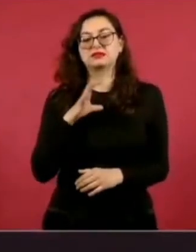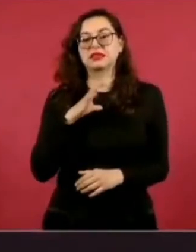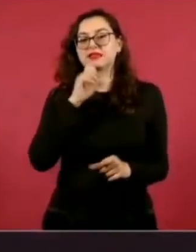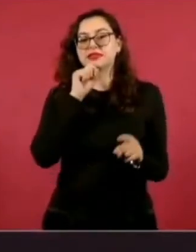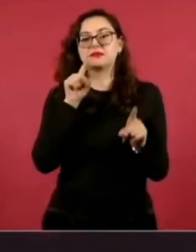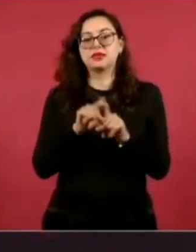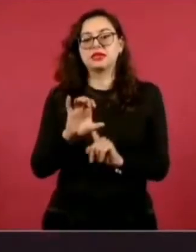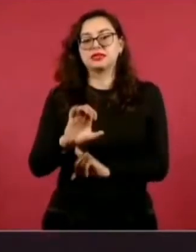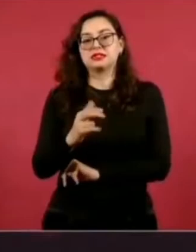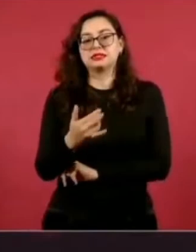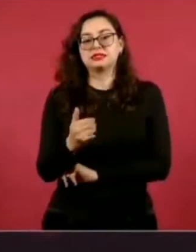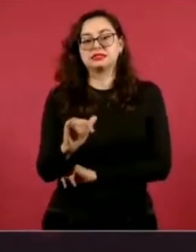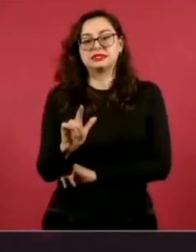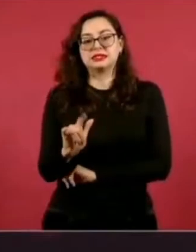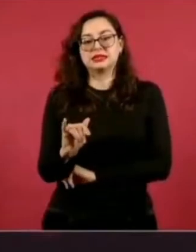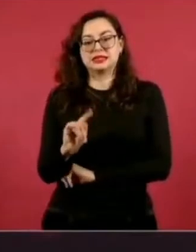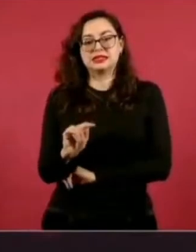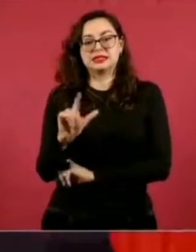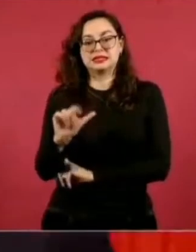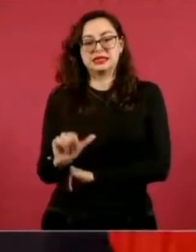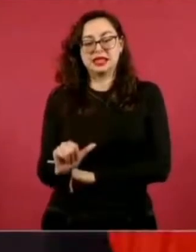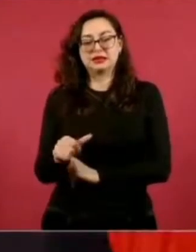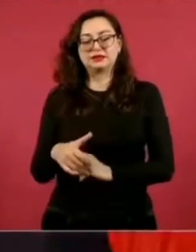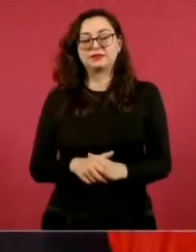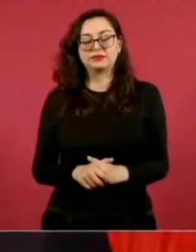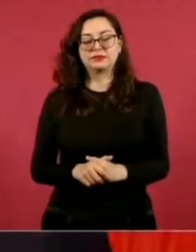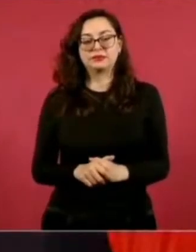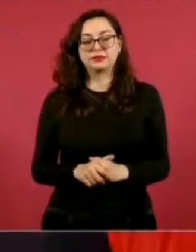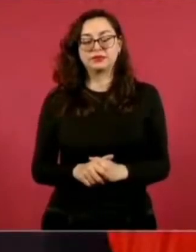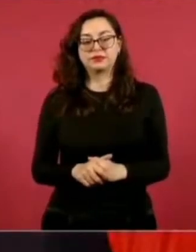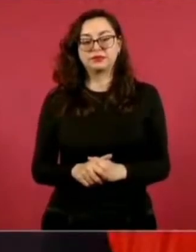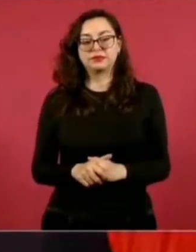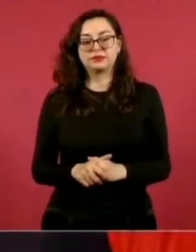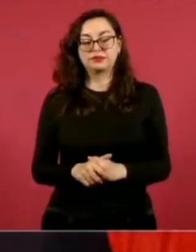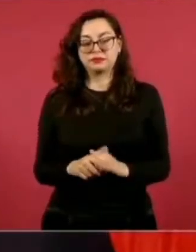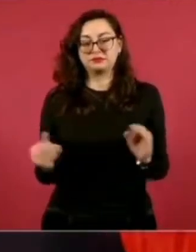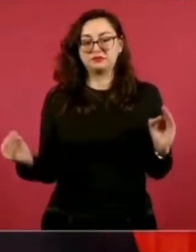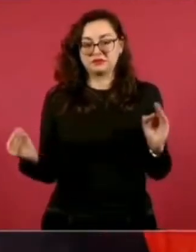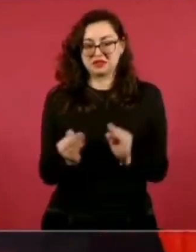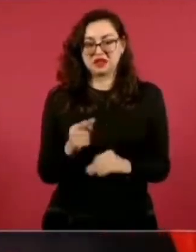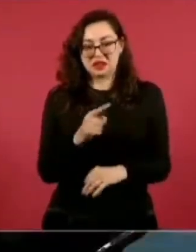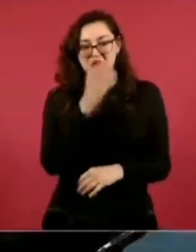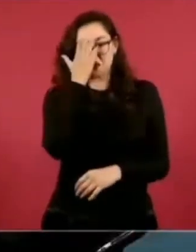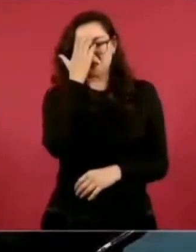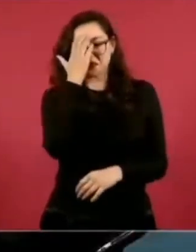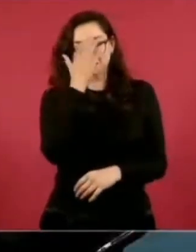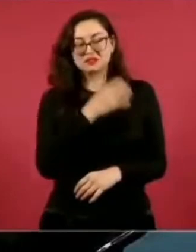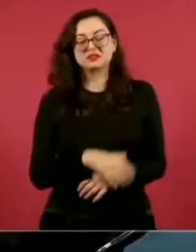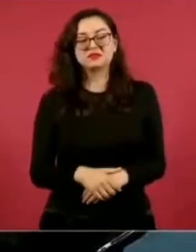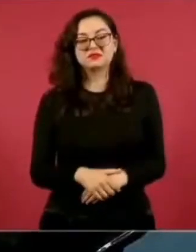muy cerca, ¿no?, ¿conoces tú por allá?,